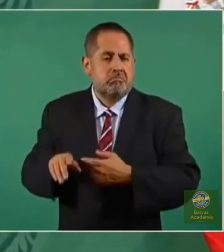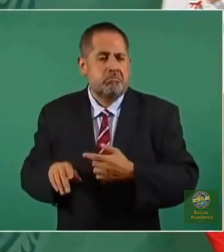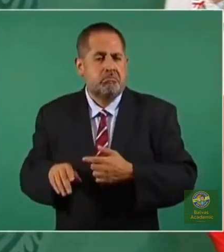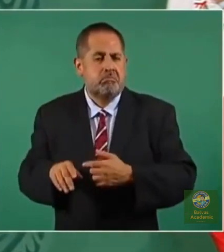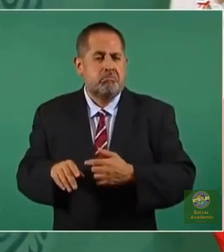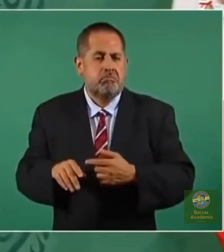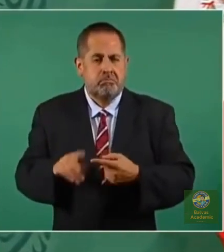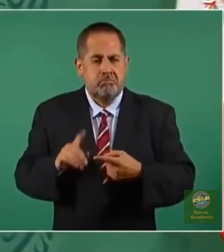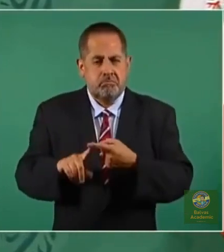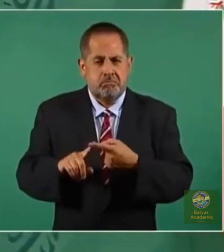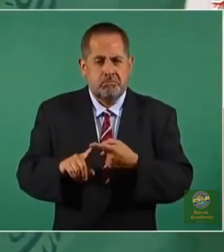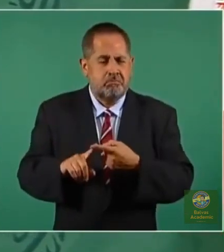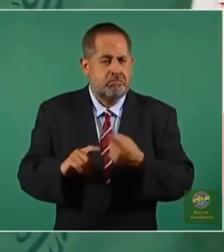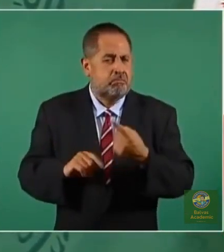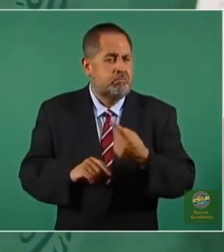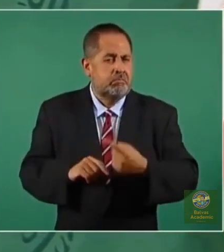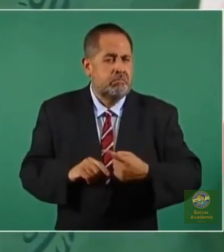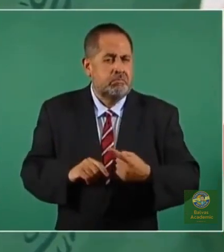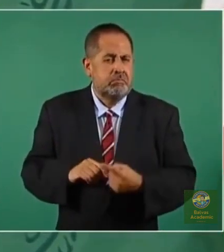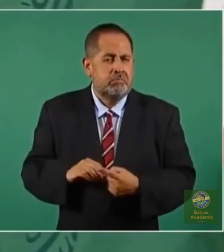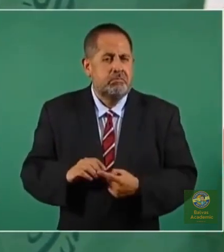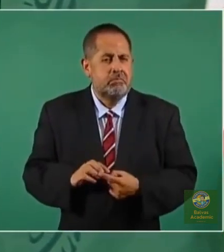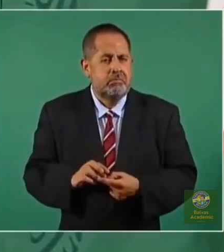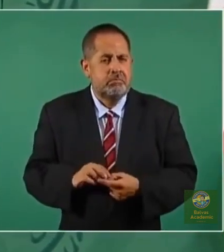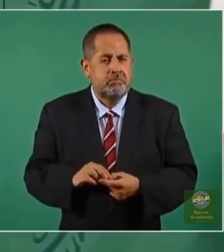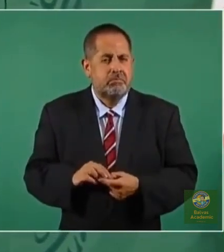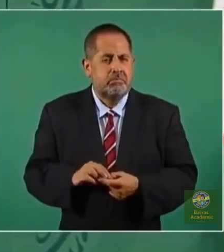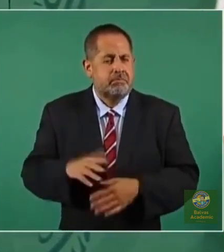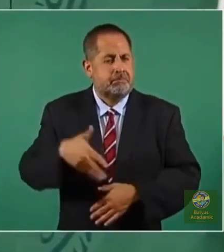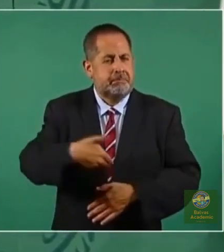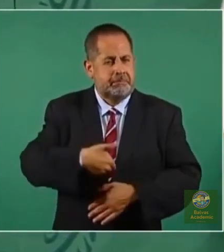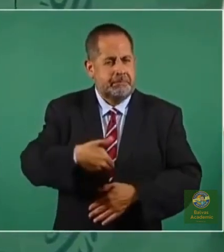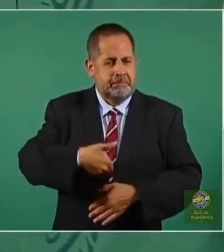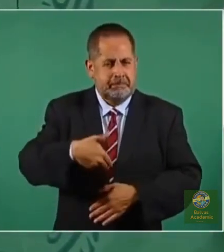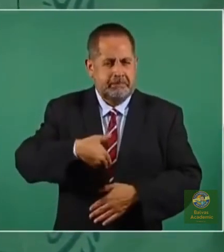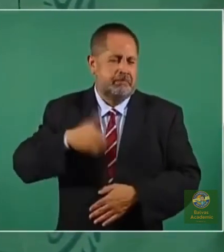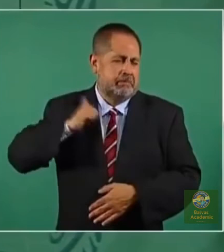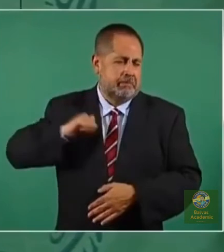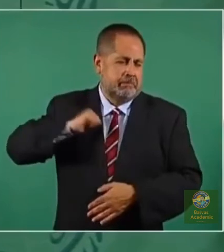Las enfermedades estomacales,